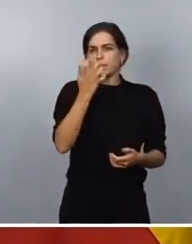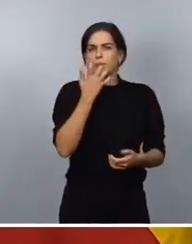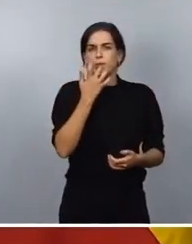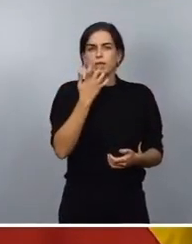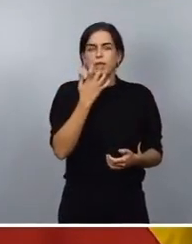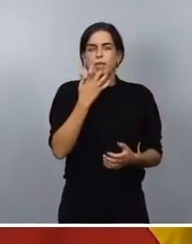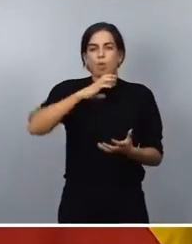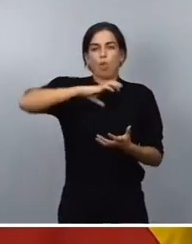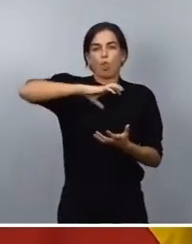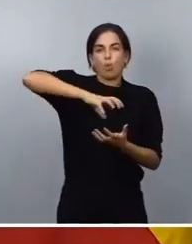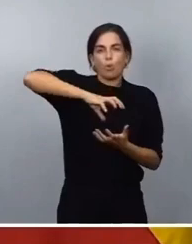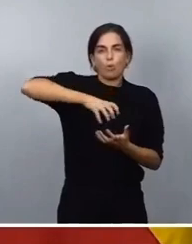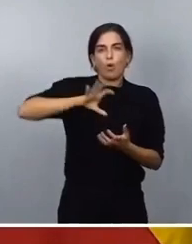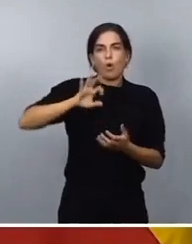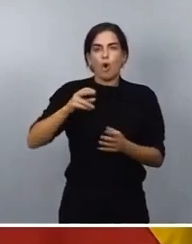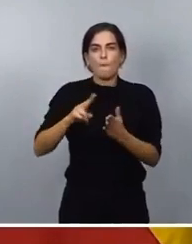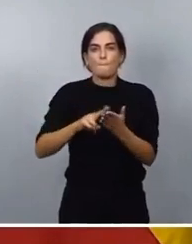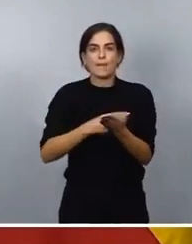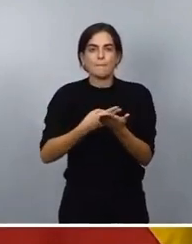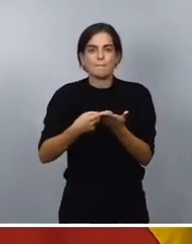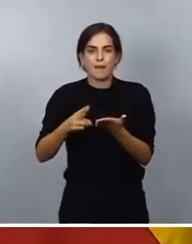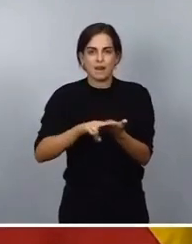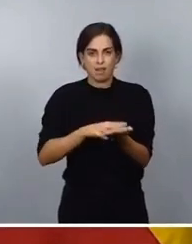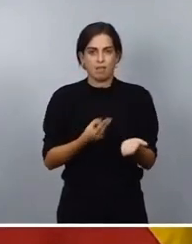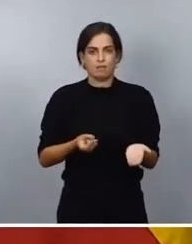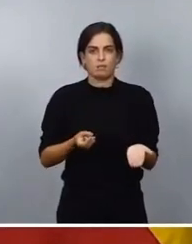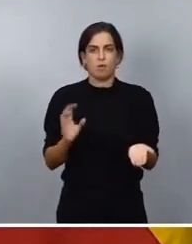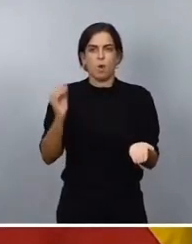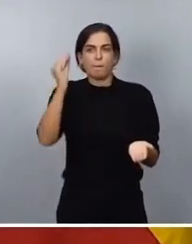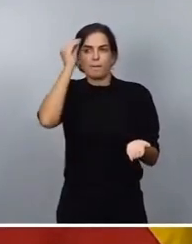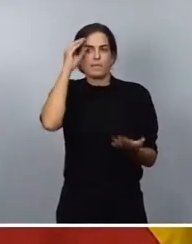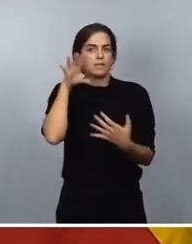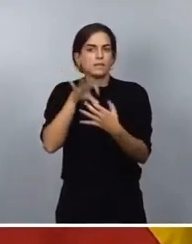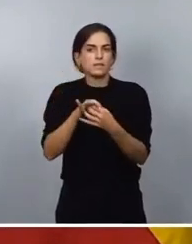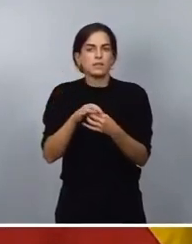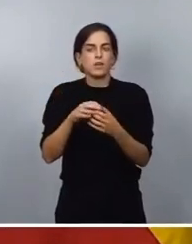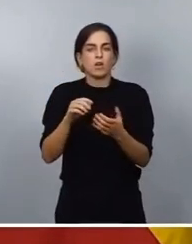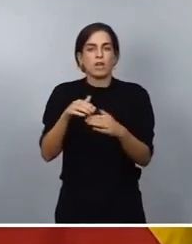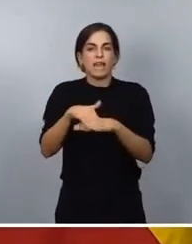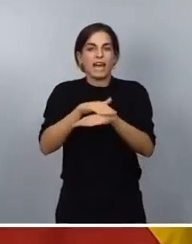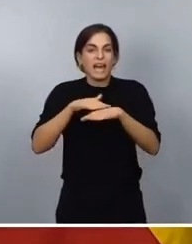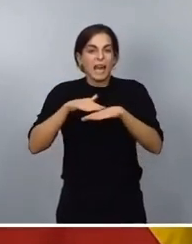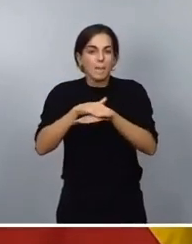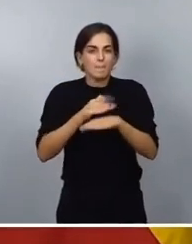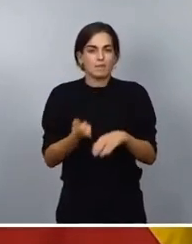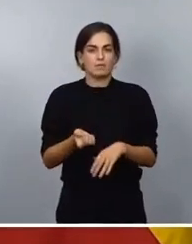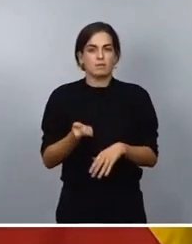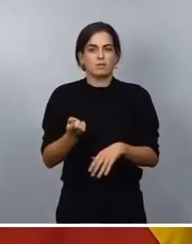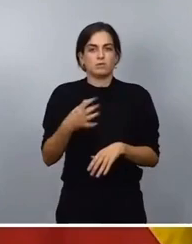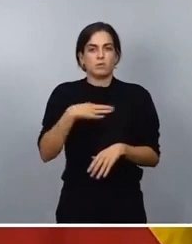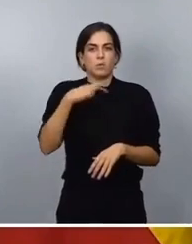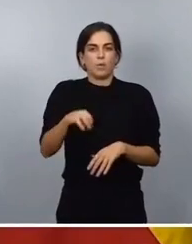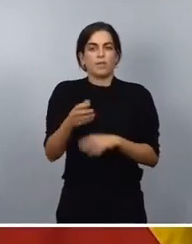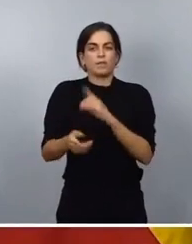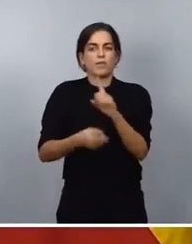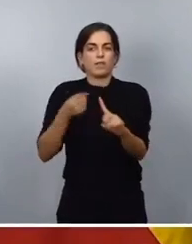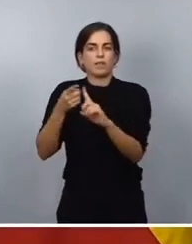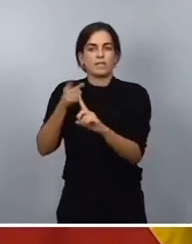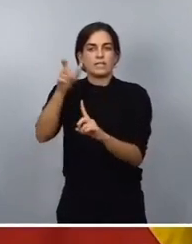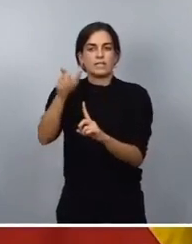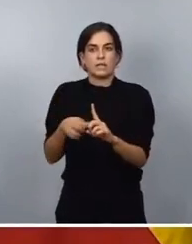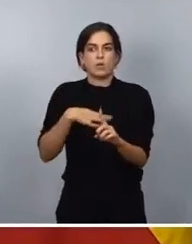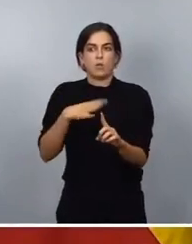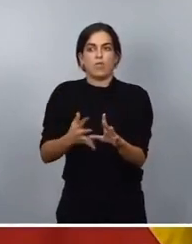mermeladas, estoy pensando en cremas, puede ser perfectamente un destino para los mismos y constituye la